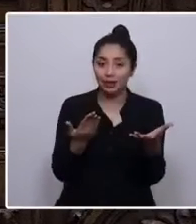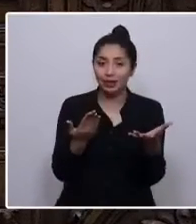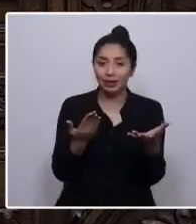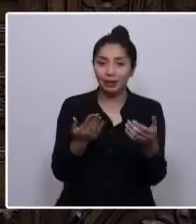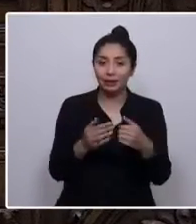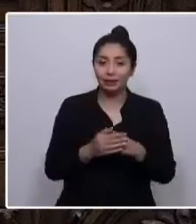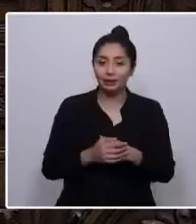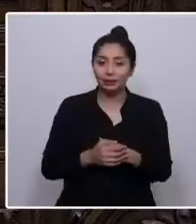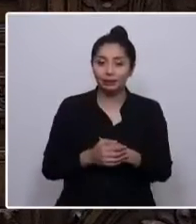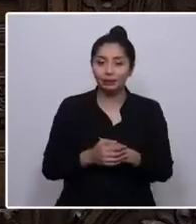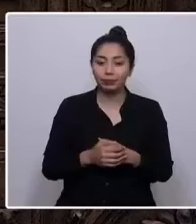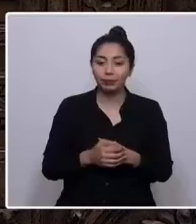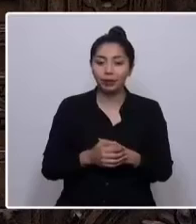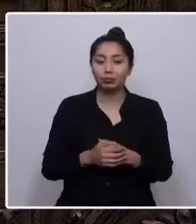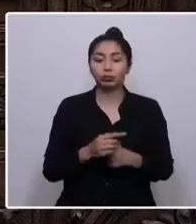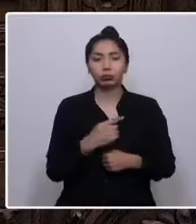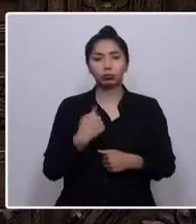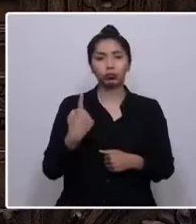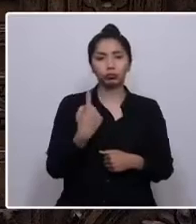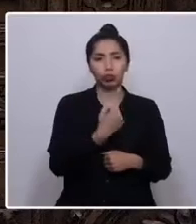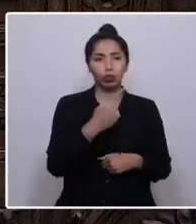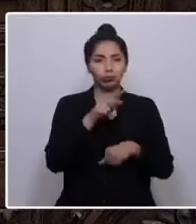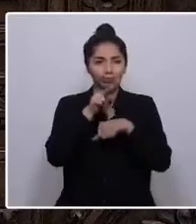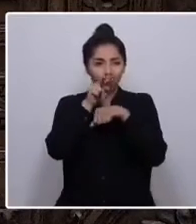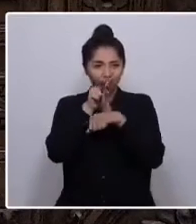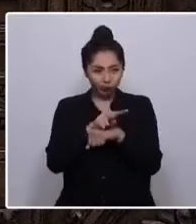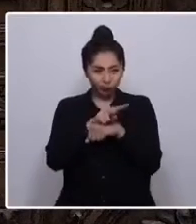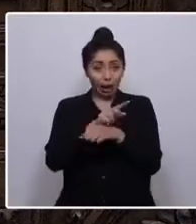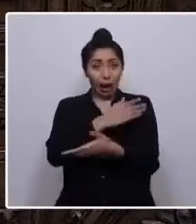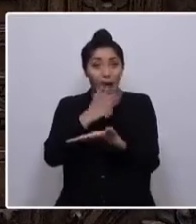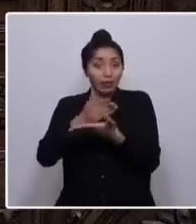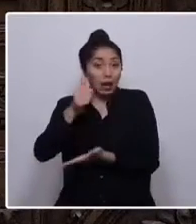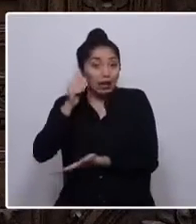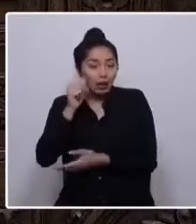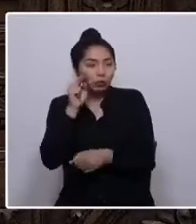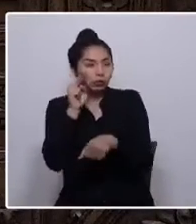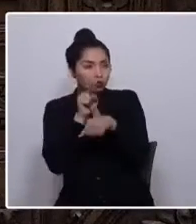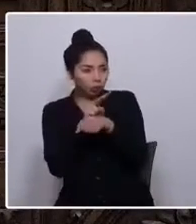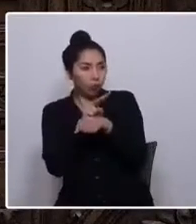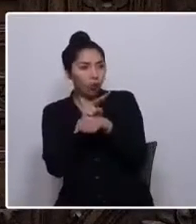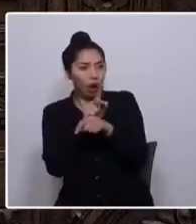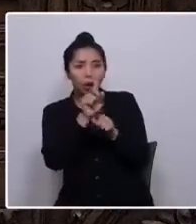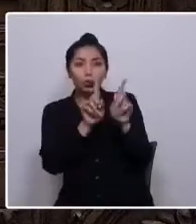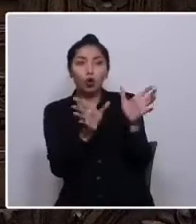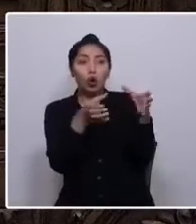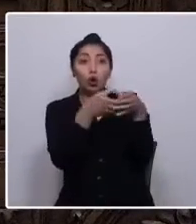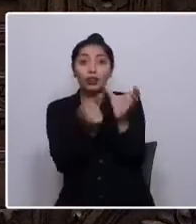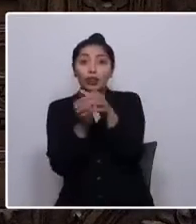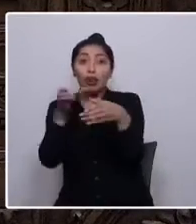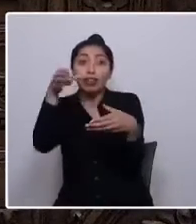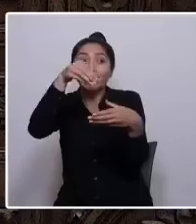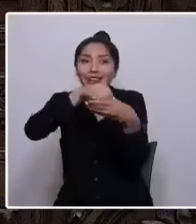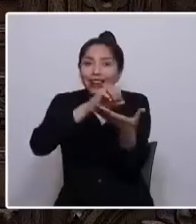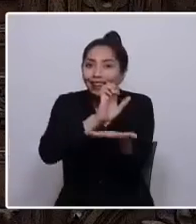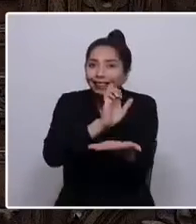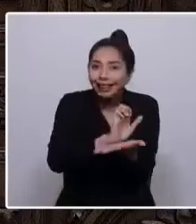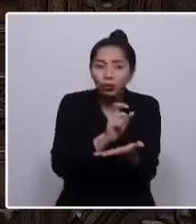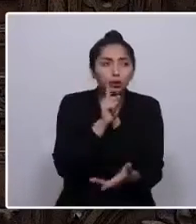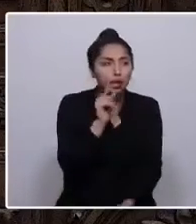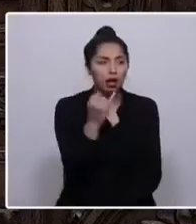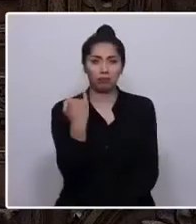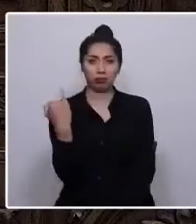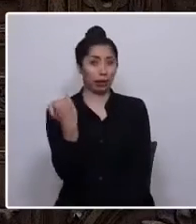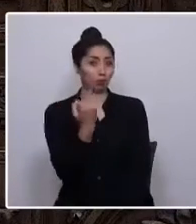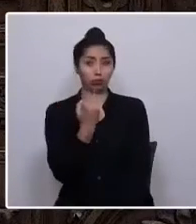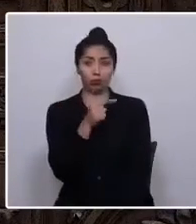despótico. Y hemos sido testigos, hasta ayer, cómo ciertos órganos del Estado, con una autonomía malentendida,